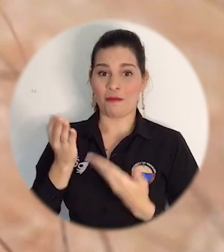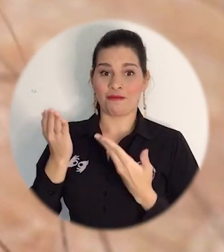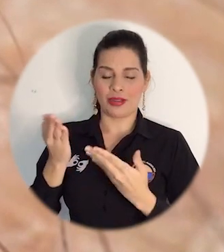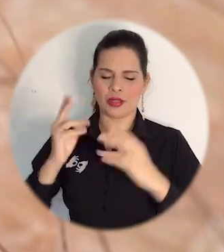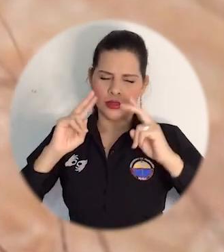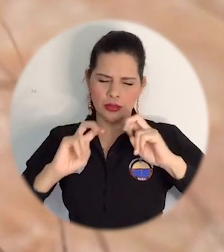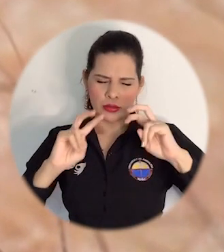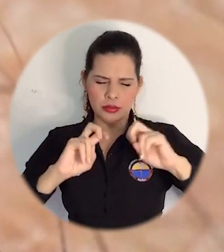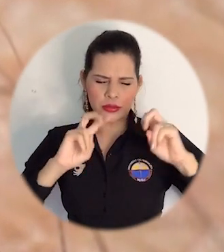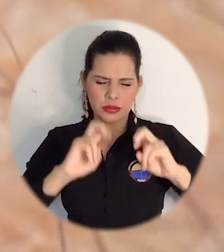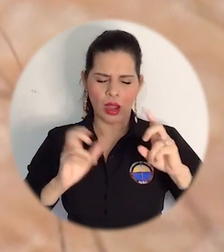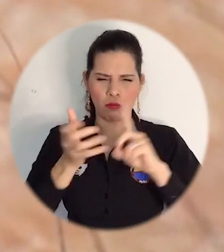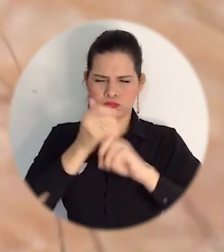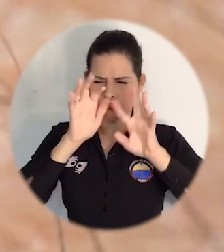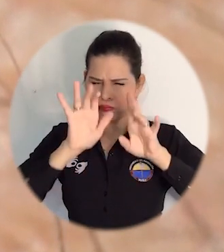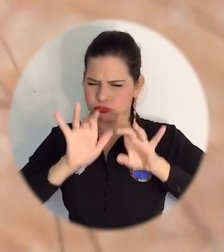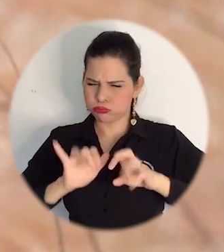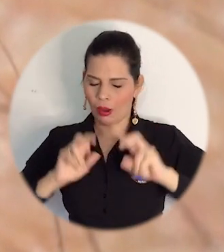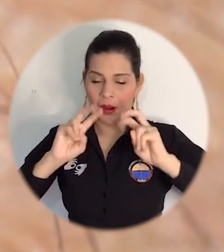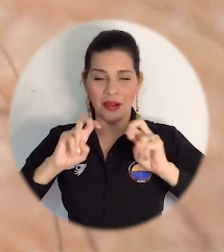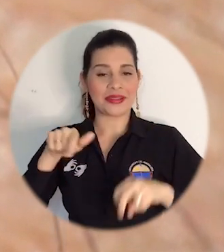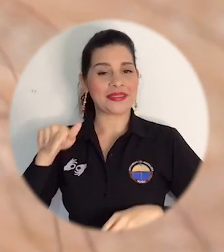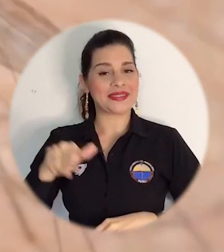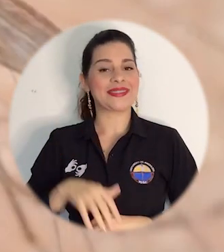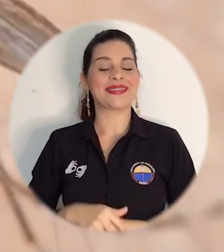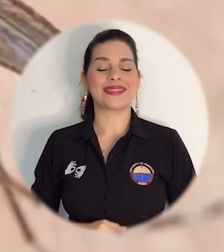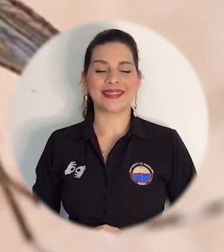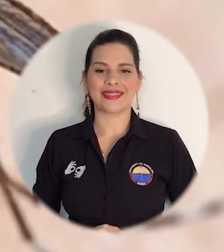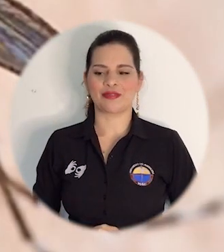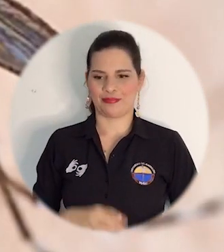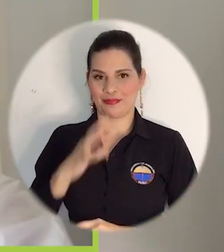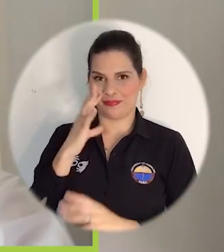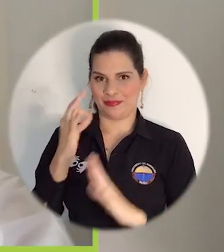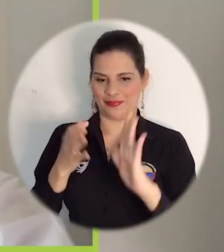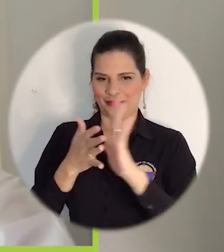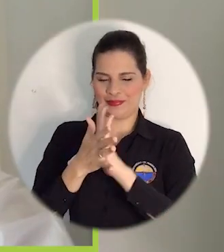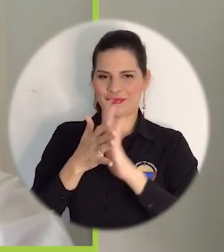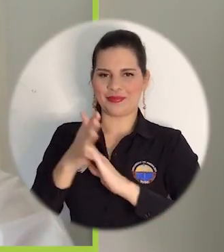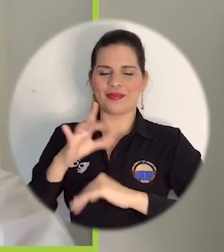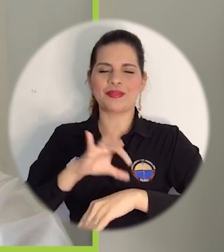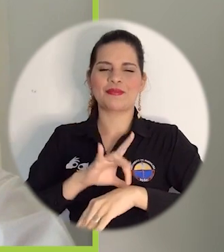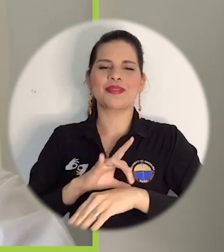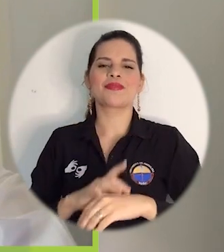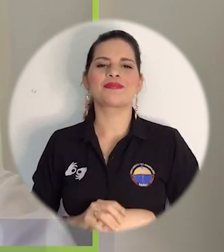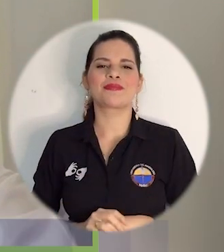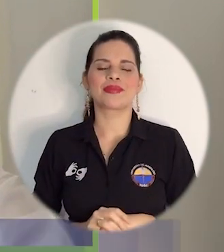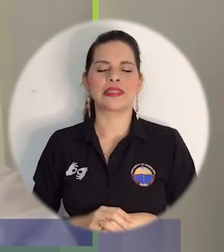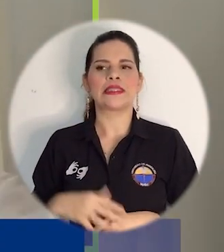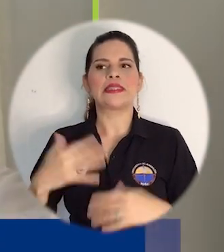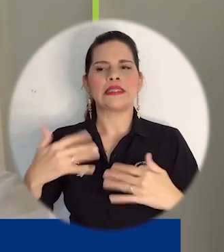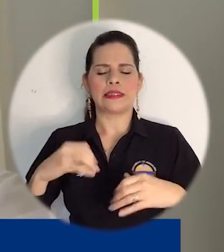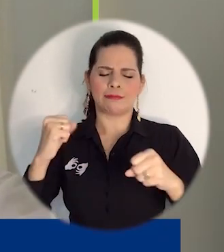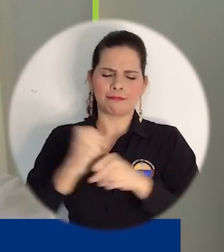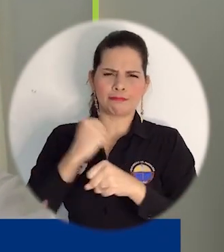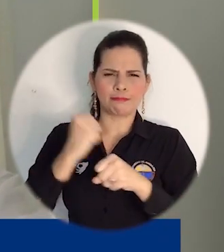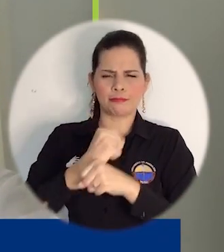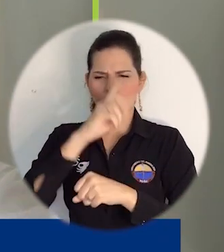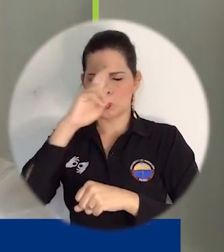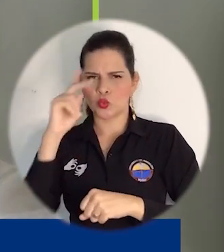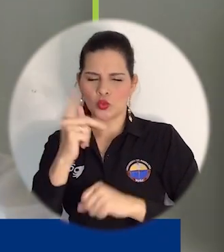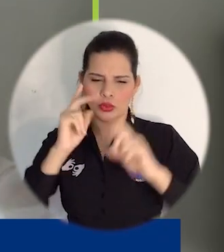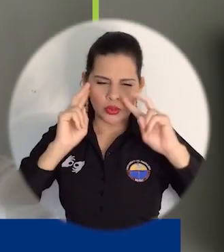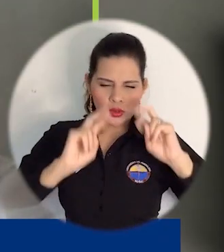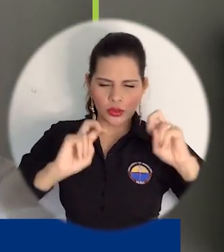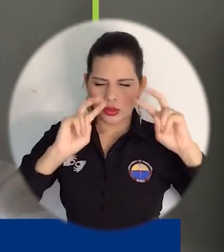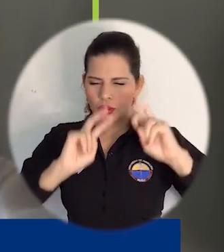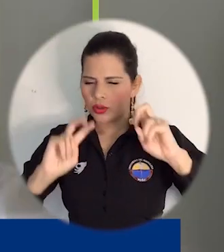inmunología y patología de la Universidad del Magdalena. Hemos desarrollado un trabajo, una investigación